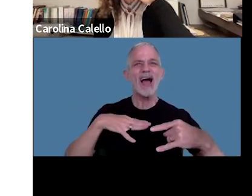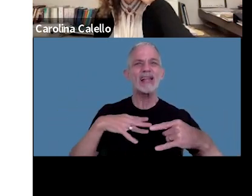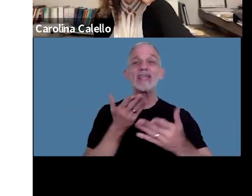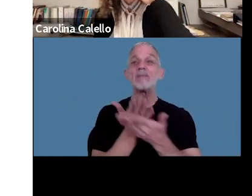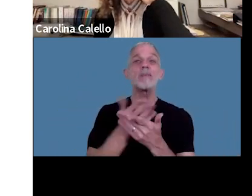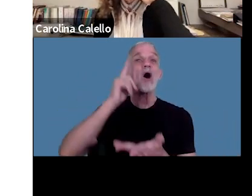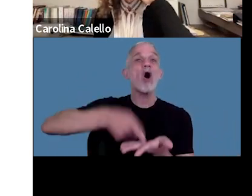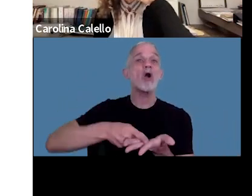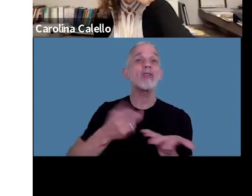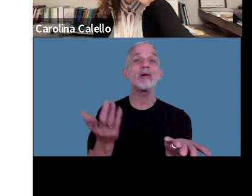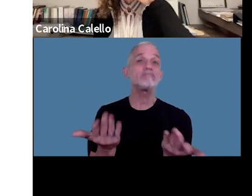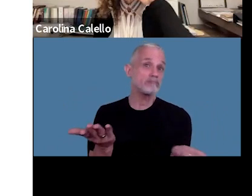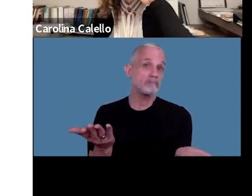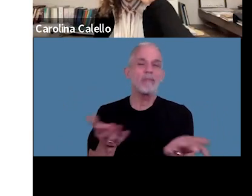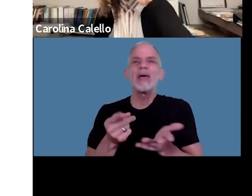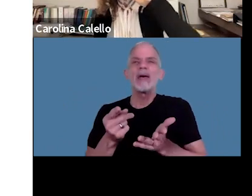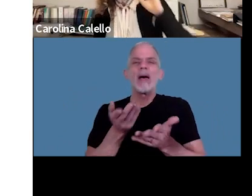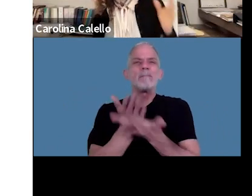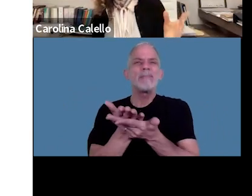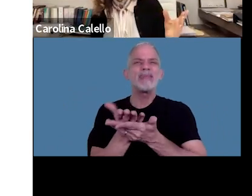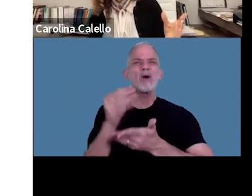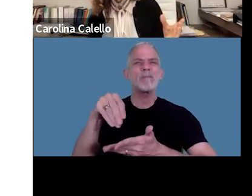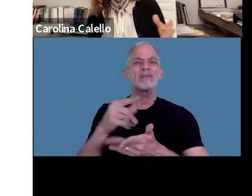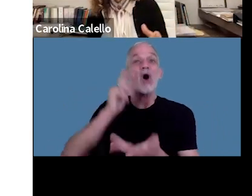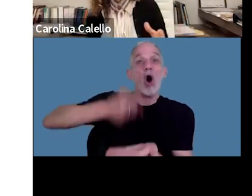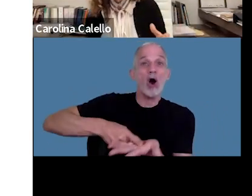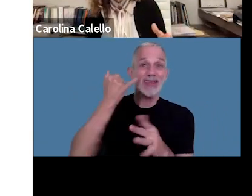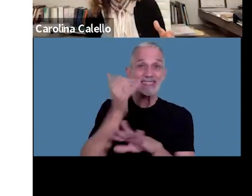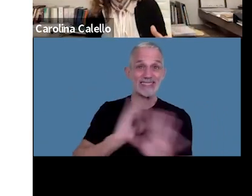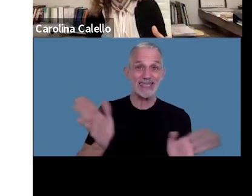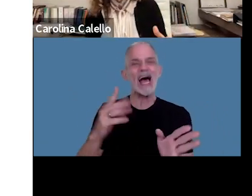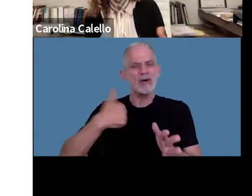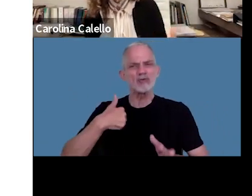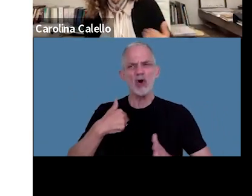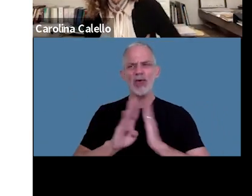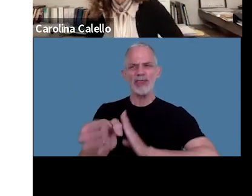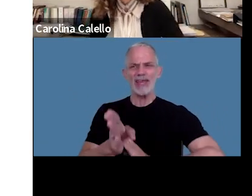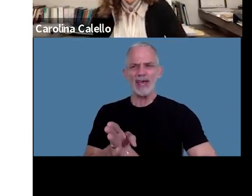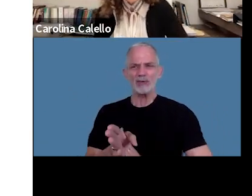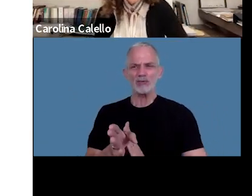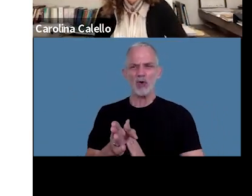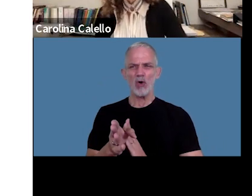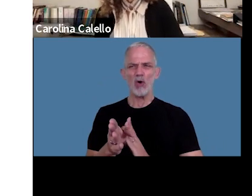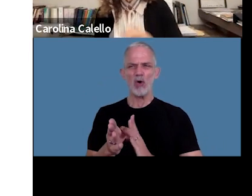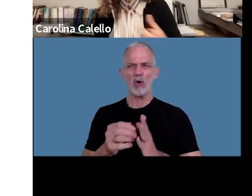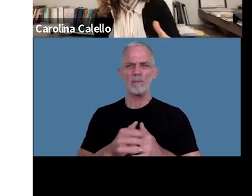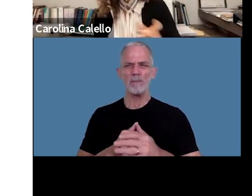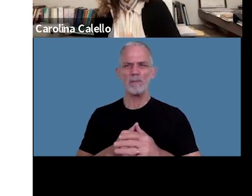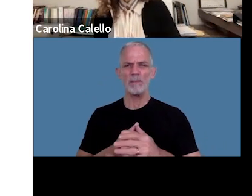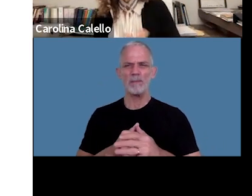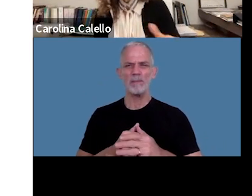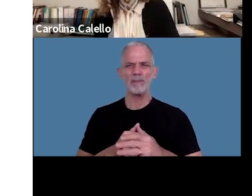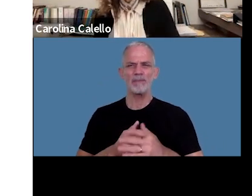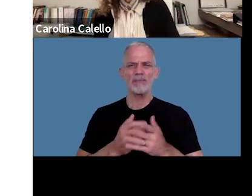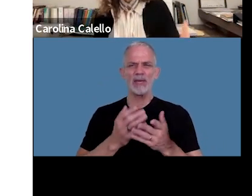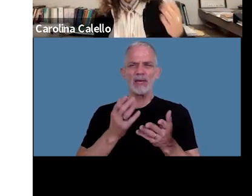de intervención o sea la ampliación no es que con una orden de intervención yo sobre todo ahora antes había